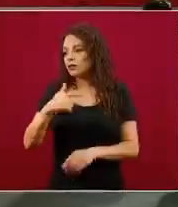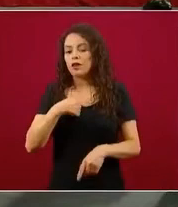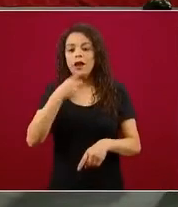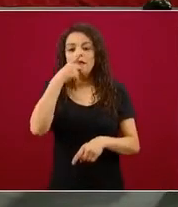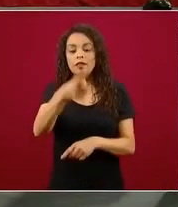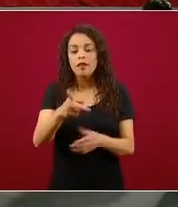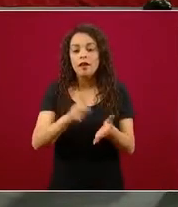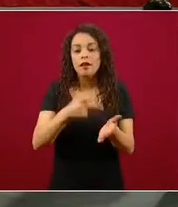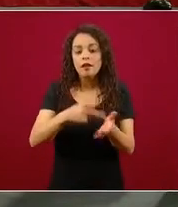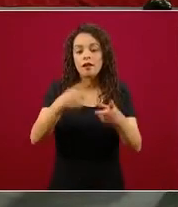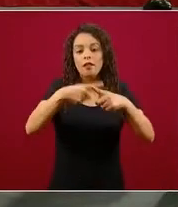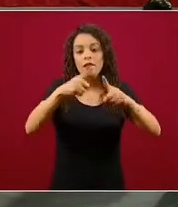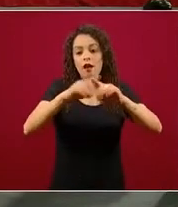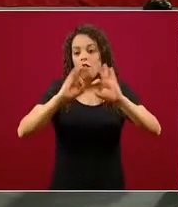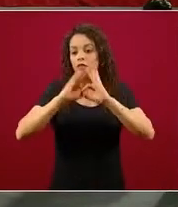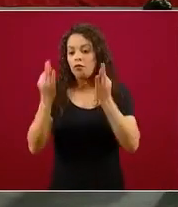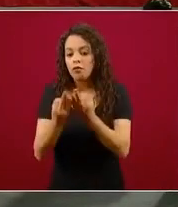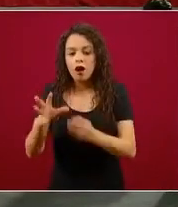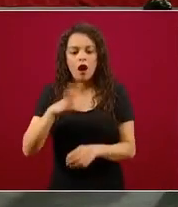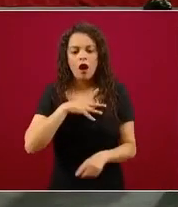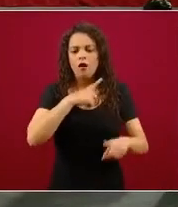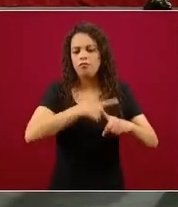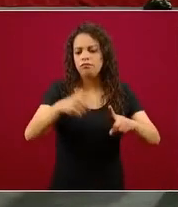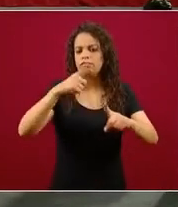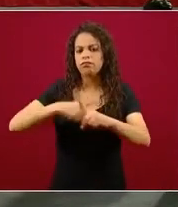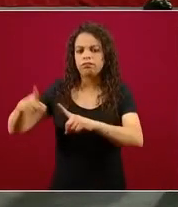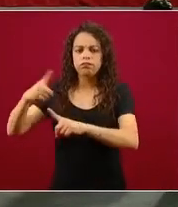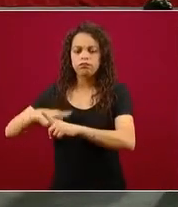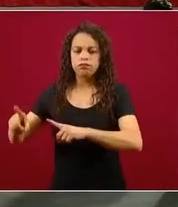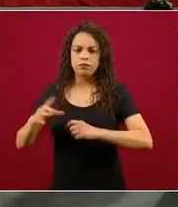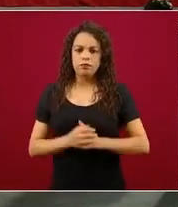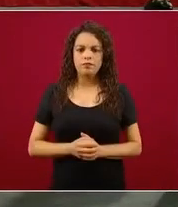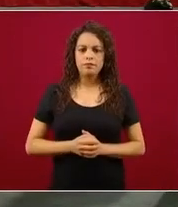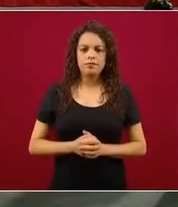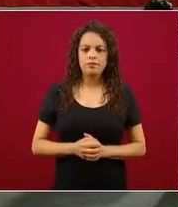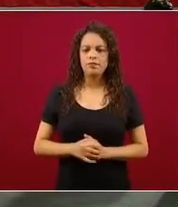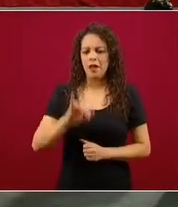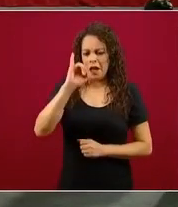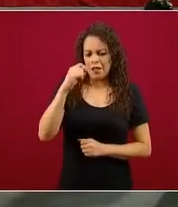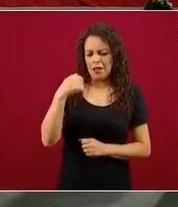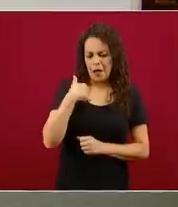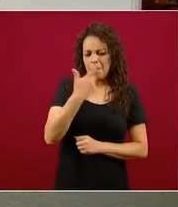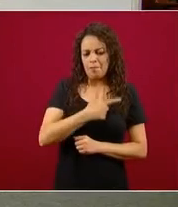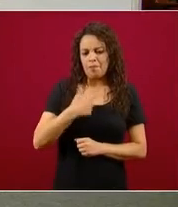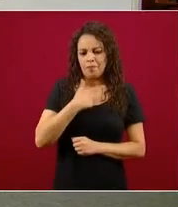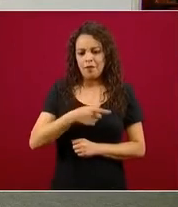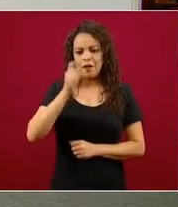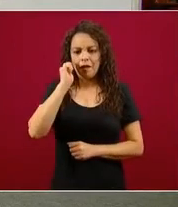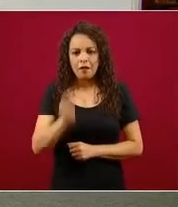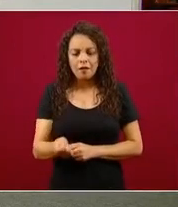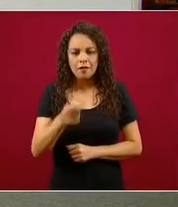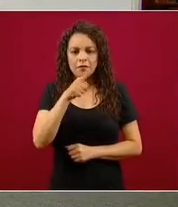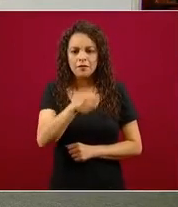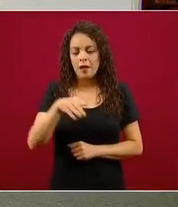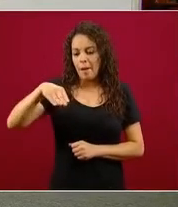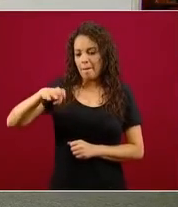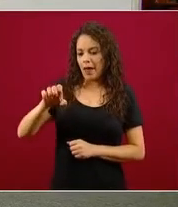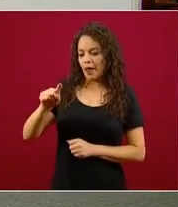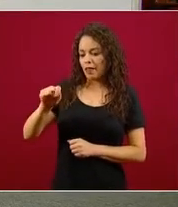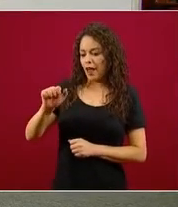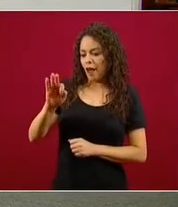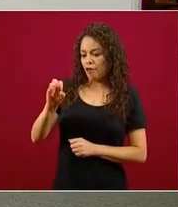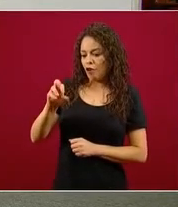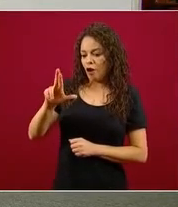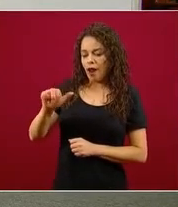sola, se compone de varias. Efectivamente, me gustó esta metáfora de la cordillera, es como si fuera una cordillera, hay